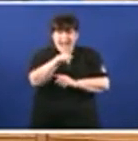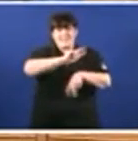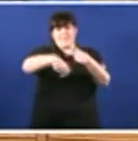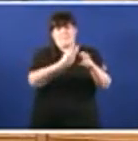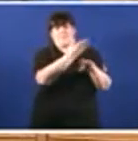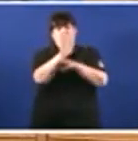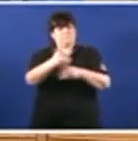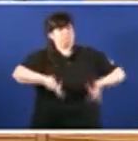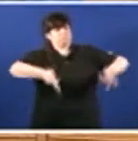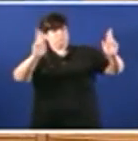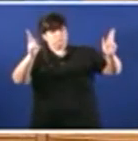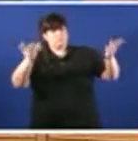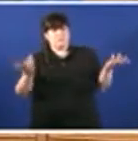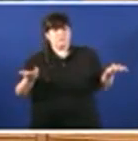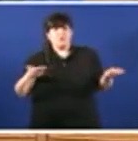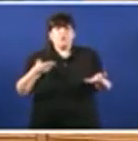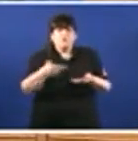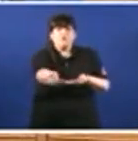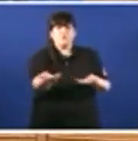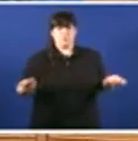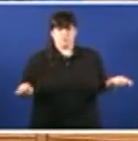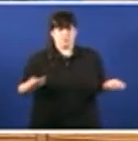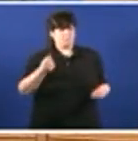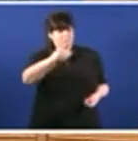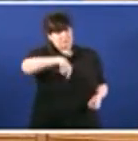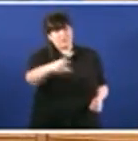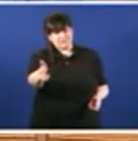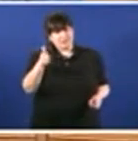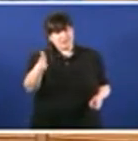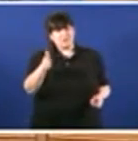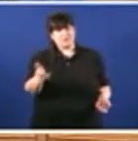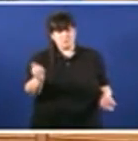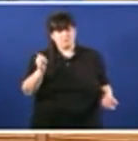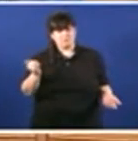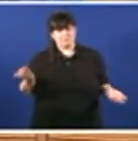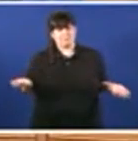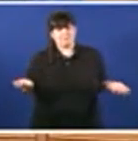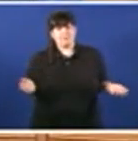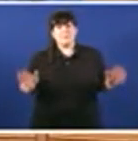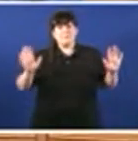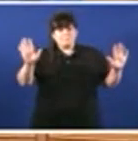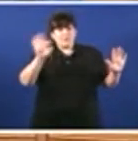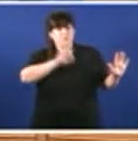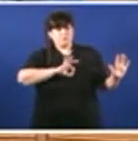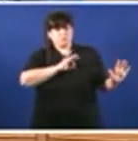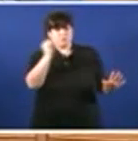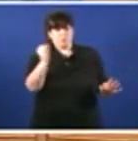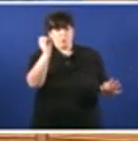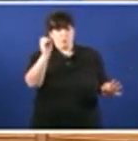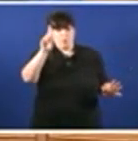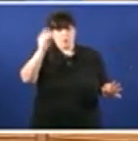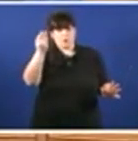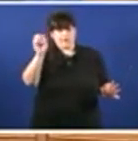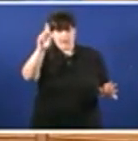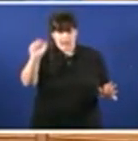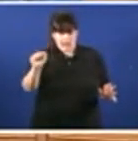Vostedes o que consideren oportuno están no seu dereito O que me sorprende señor Jorquera é que dende